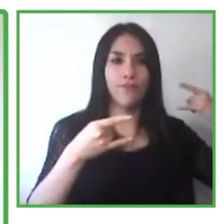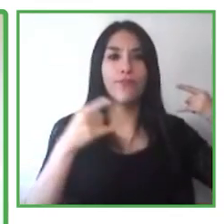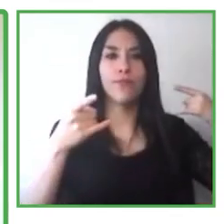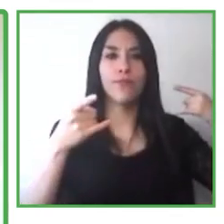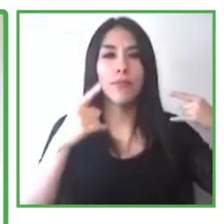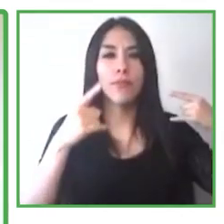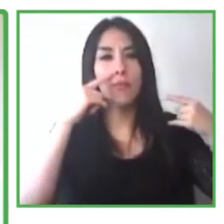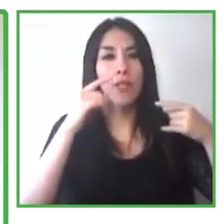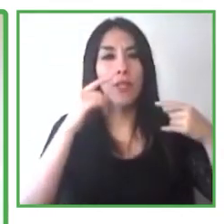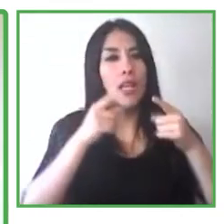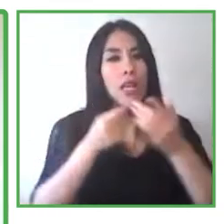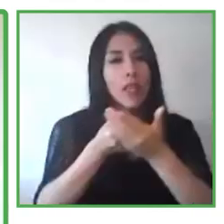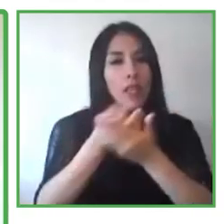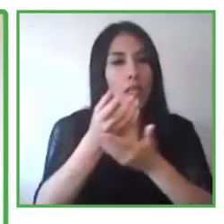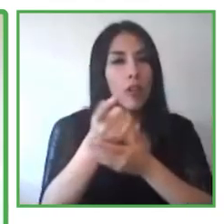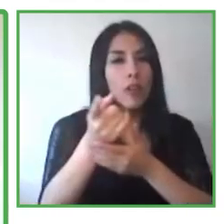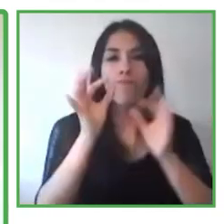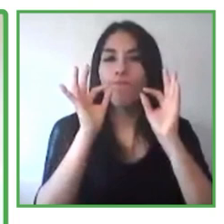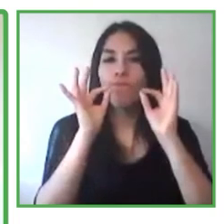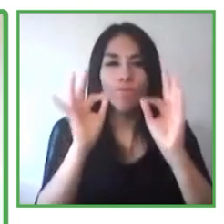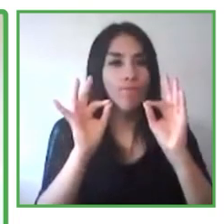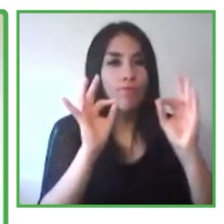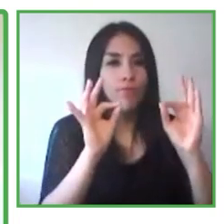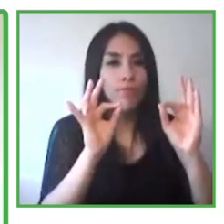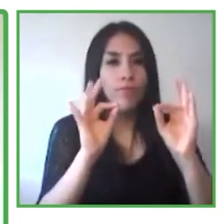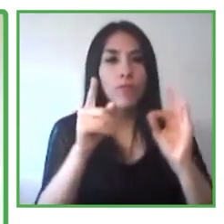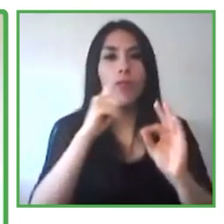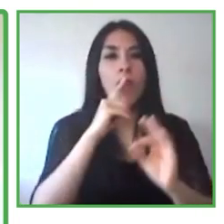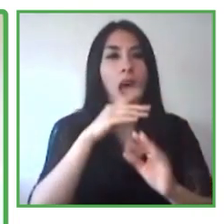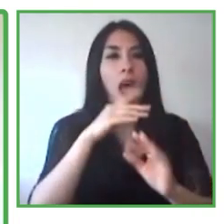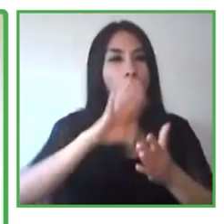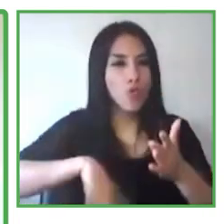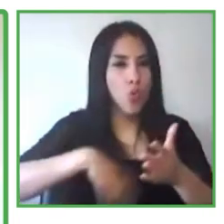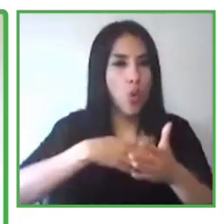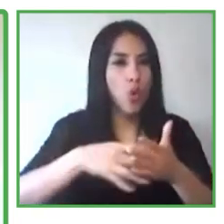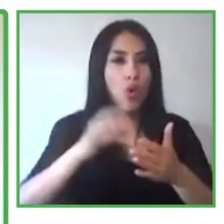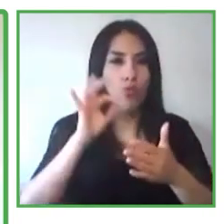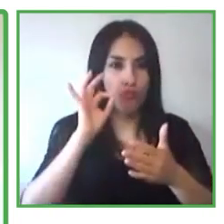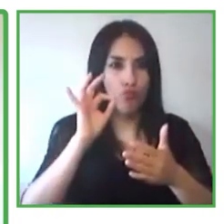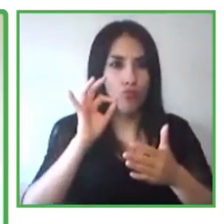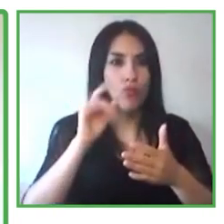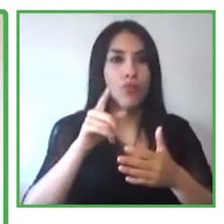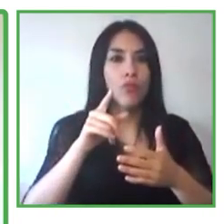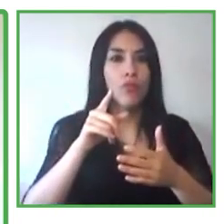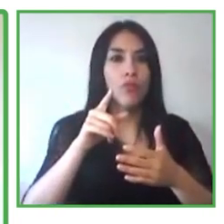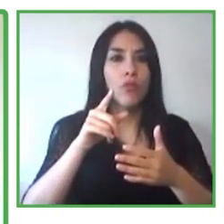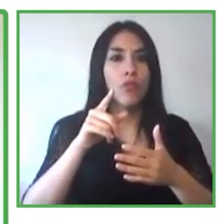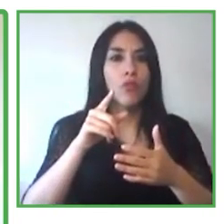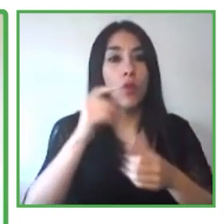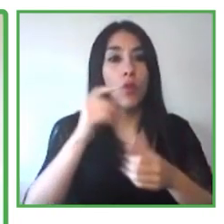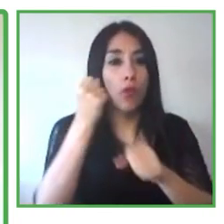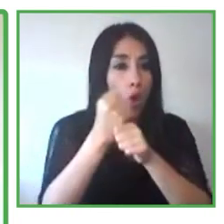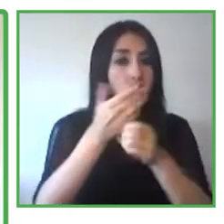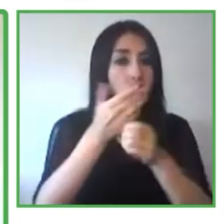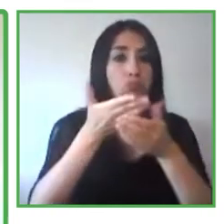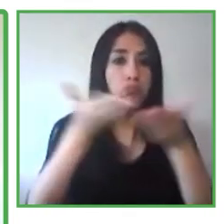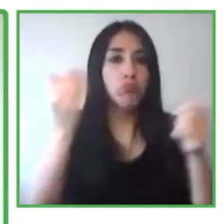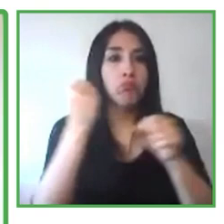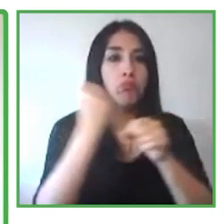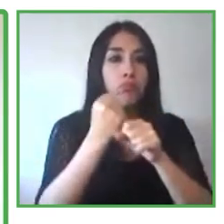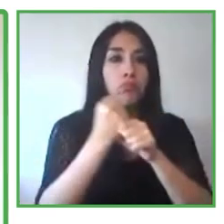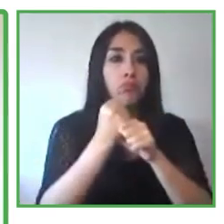la lectura de labios durante el trabajo. Y dice que esto es un trabajo arduo.